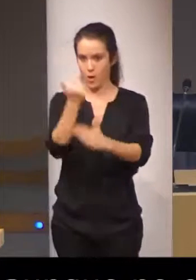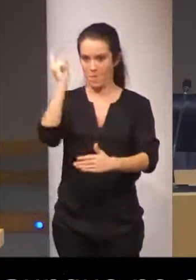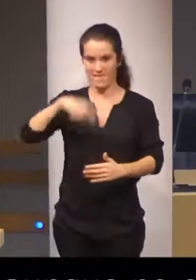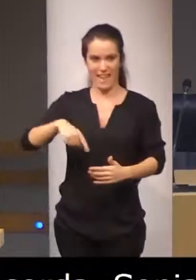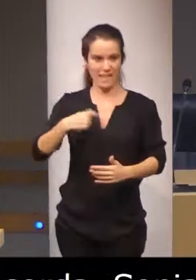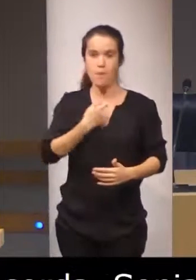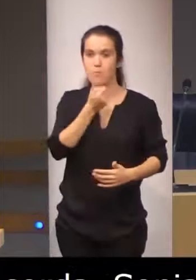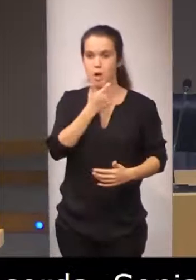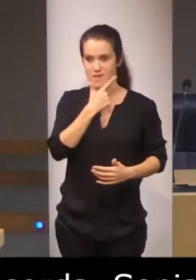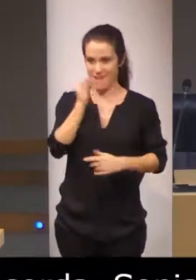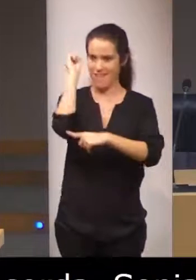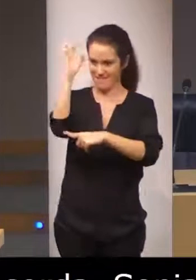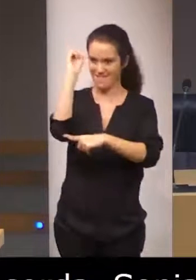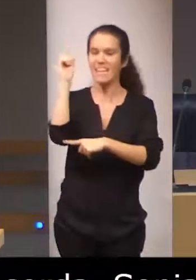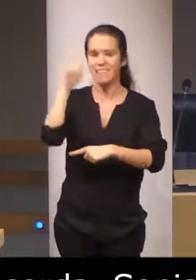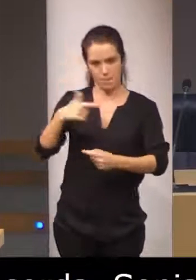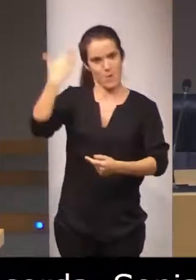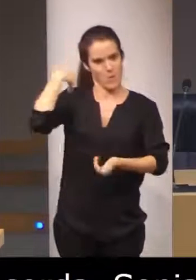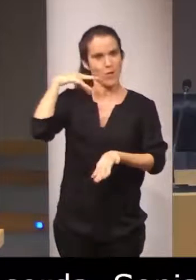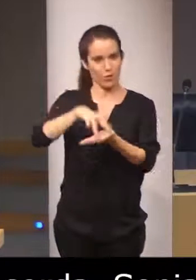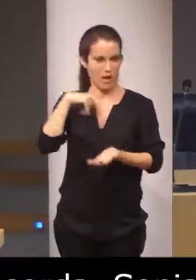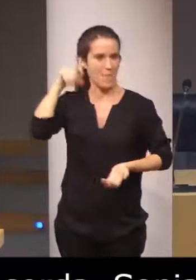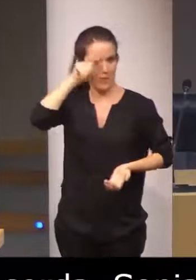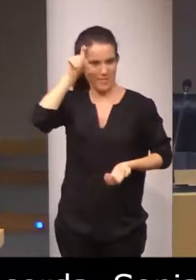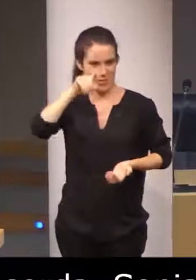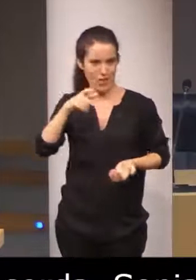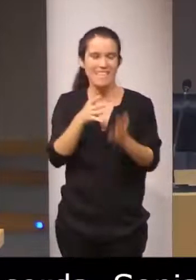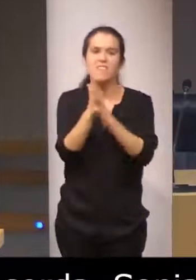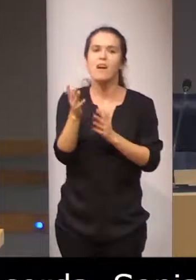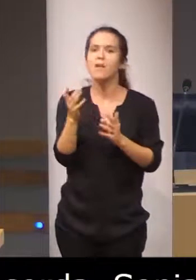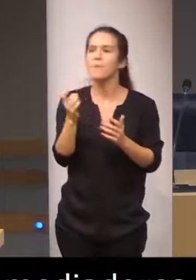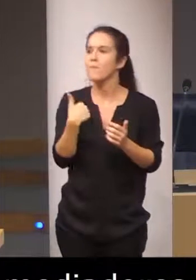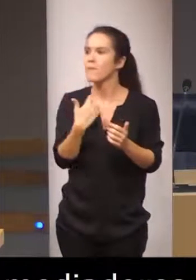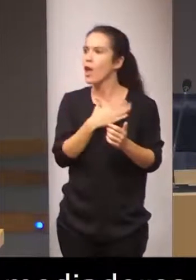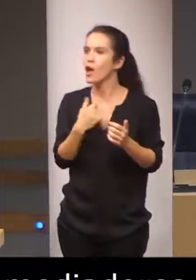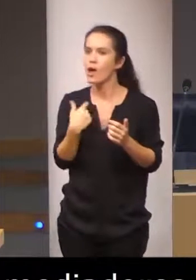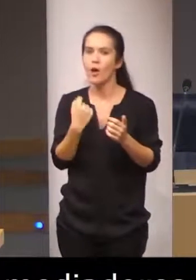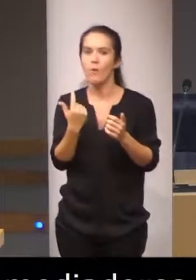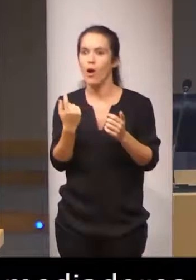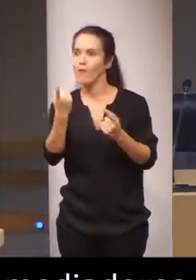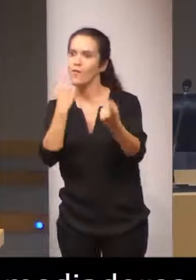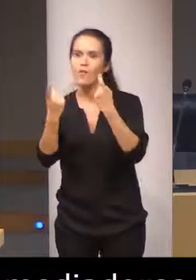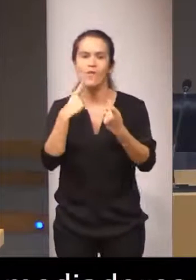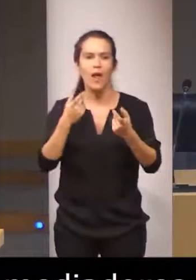intervino también fue profesora en fin no quiero omitir porque la lista es larga